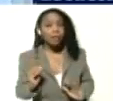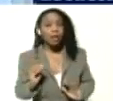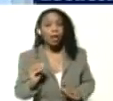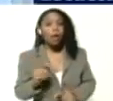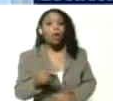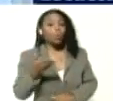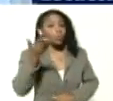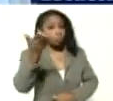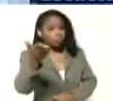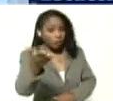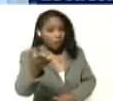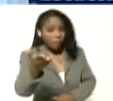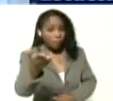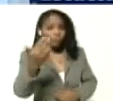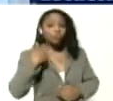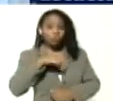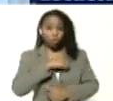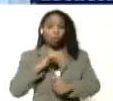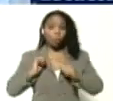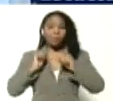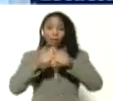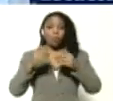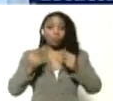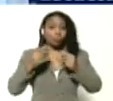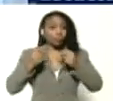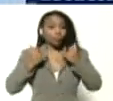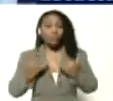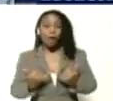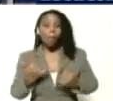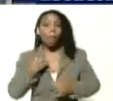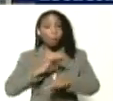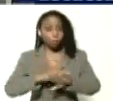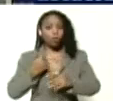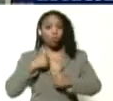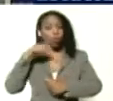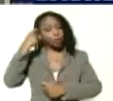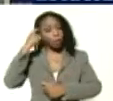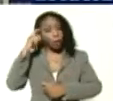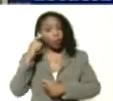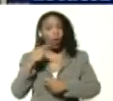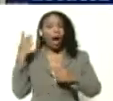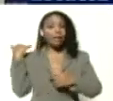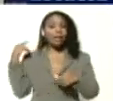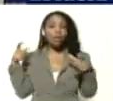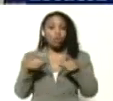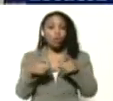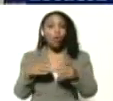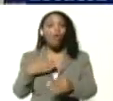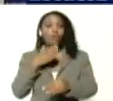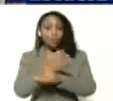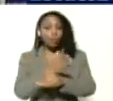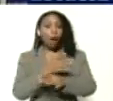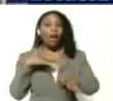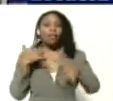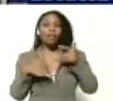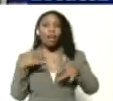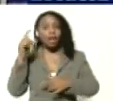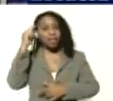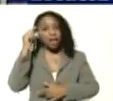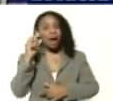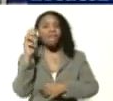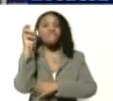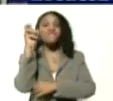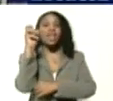usted y nosotros arrancamos de inmediato, porque yo recuerdo que en una reunión como esta tuvimos un evento el día viernes 13